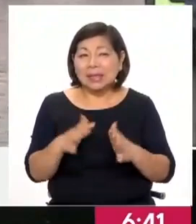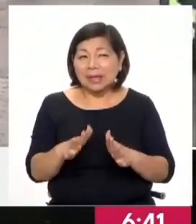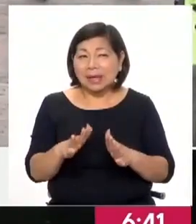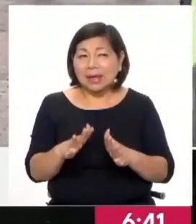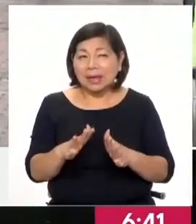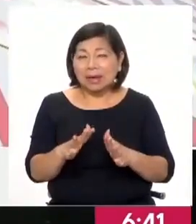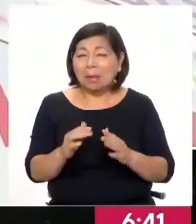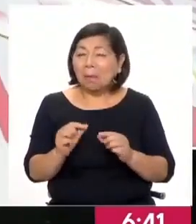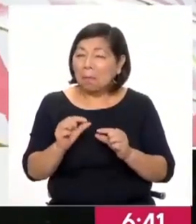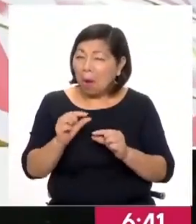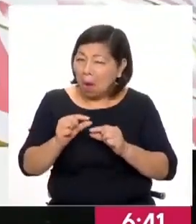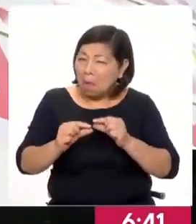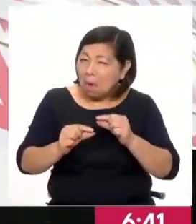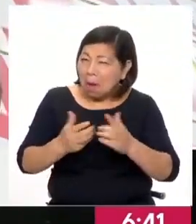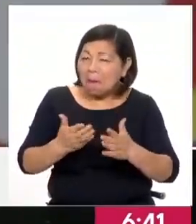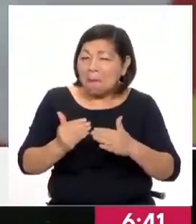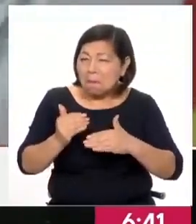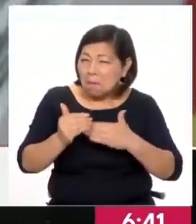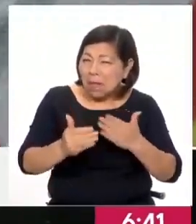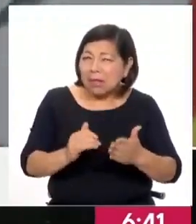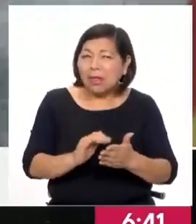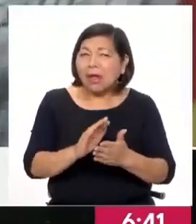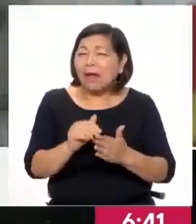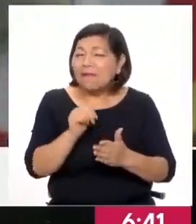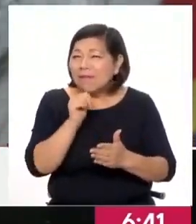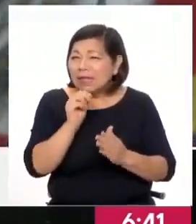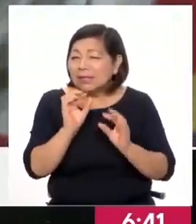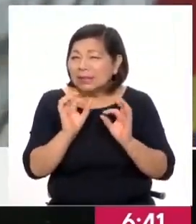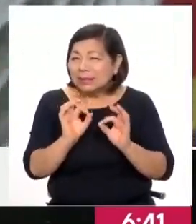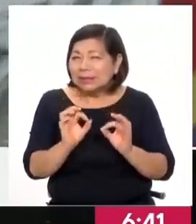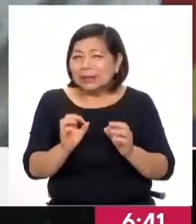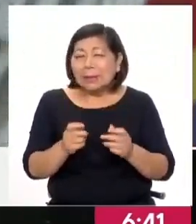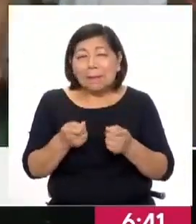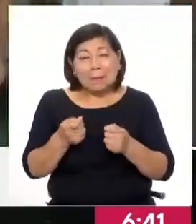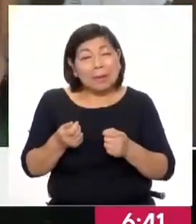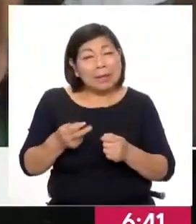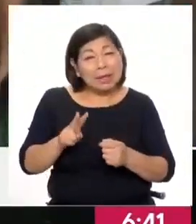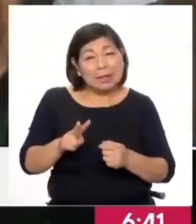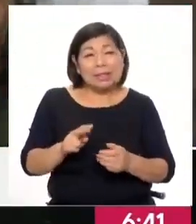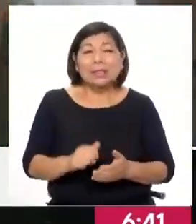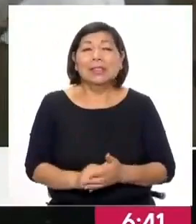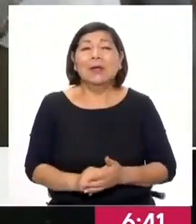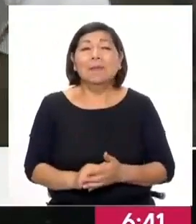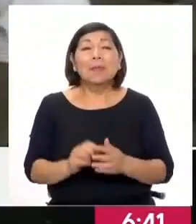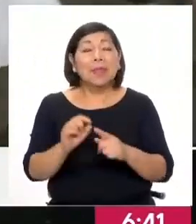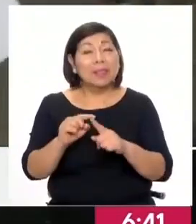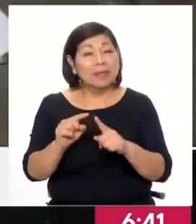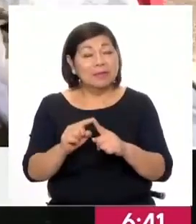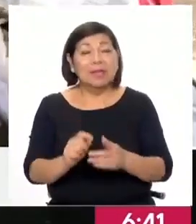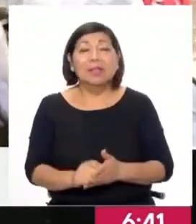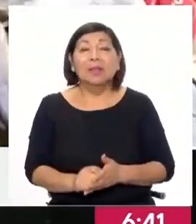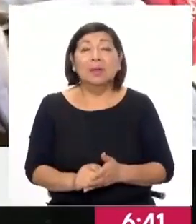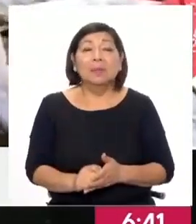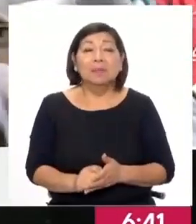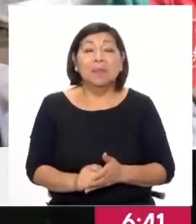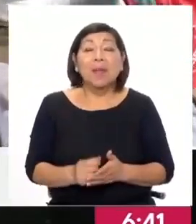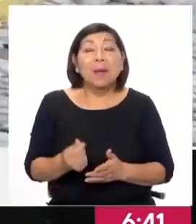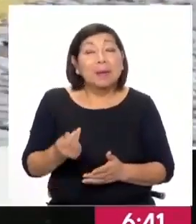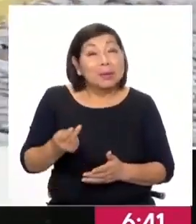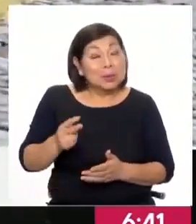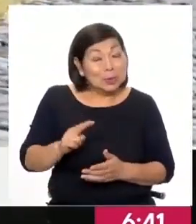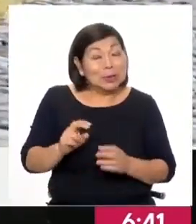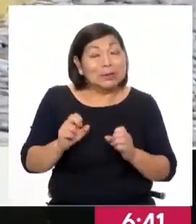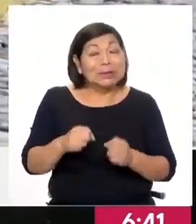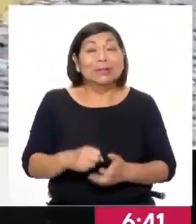está cediendo, más allá de que todavía sigue habiendo presiones al alza de distintas razones, ¿no? Como digo, la inflación ha